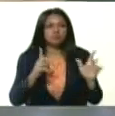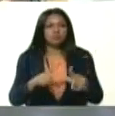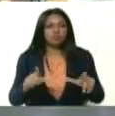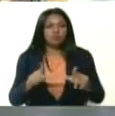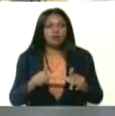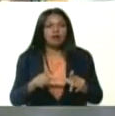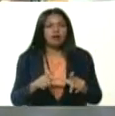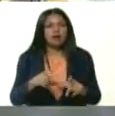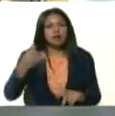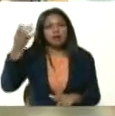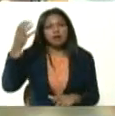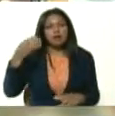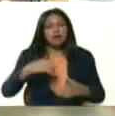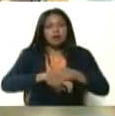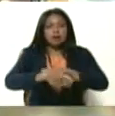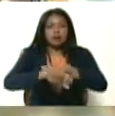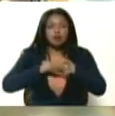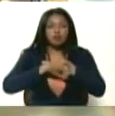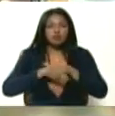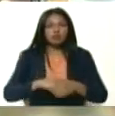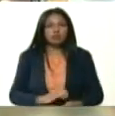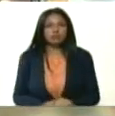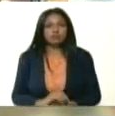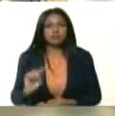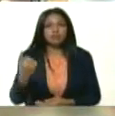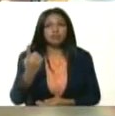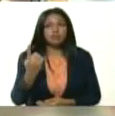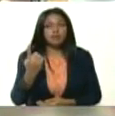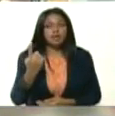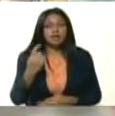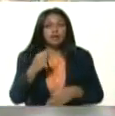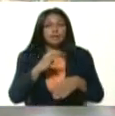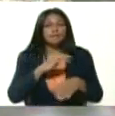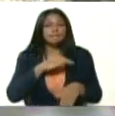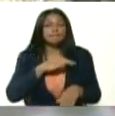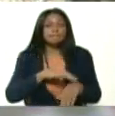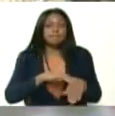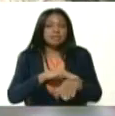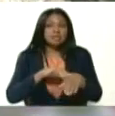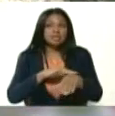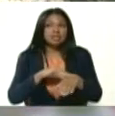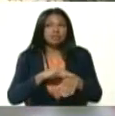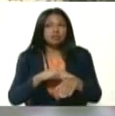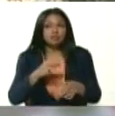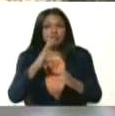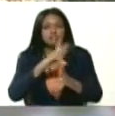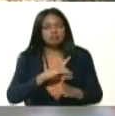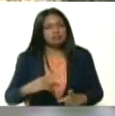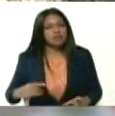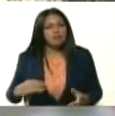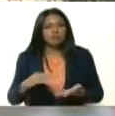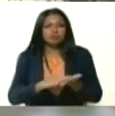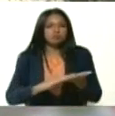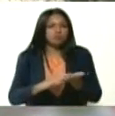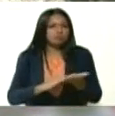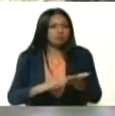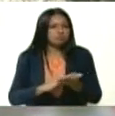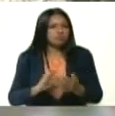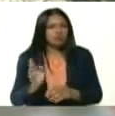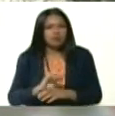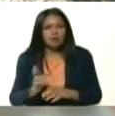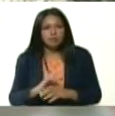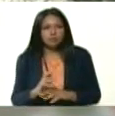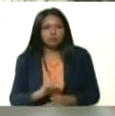Unido. Le decíamos al primer ministro Boris Johnson su pronta recuperación. Su pronta